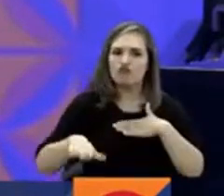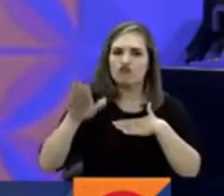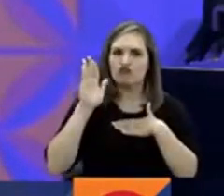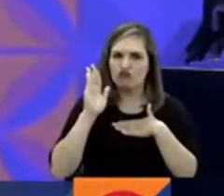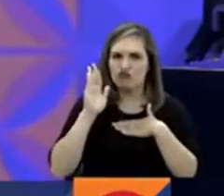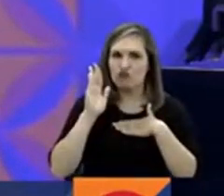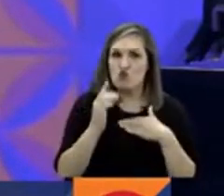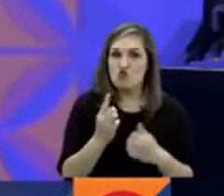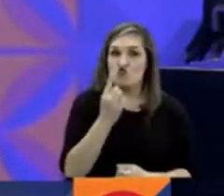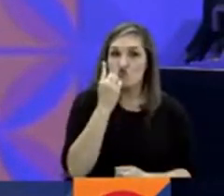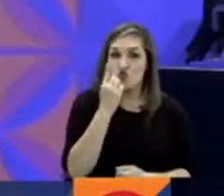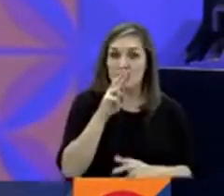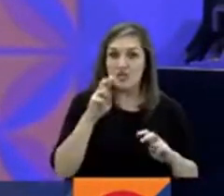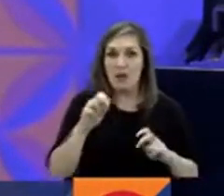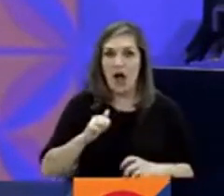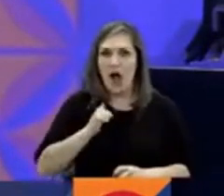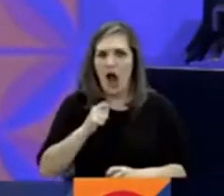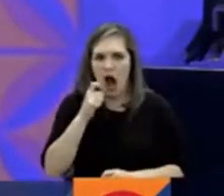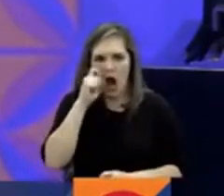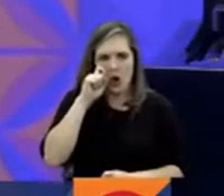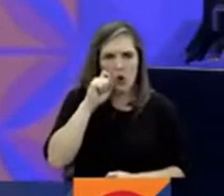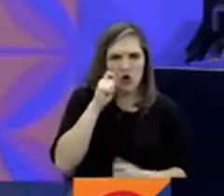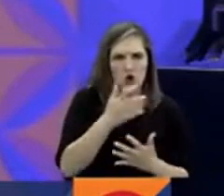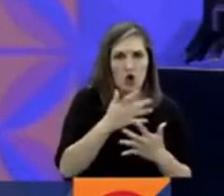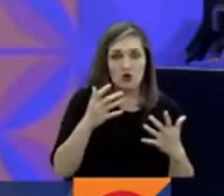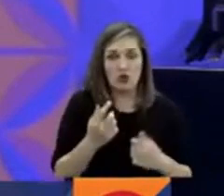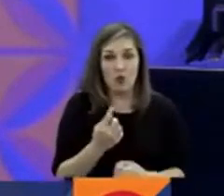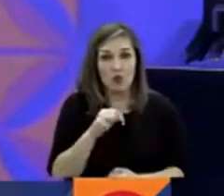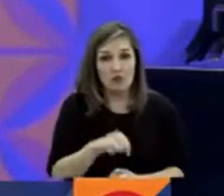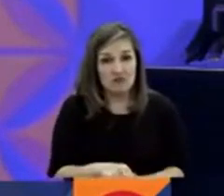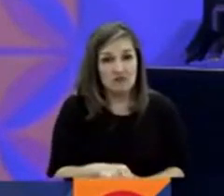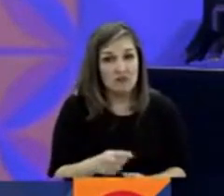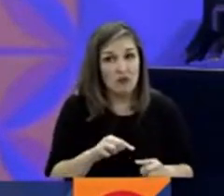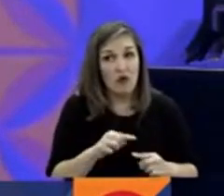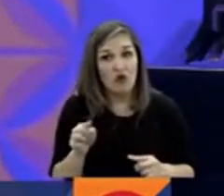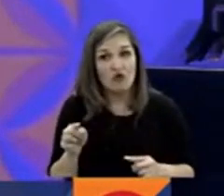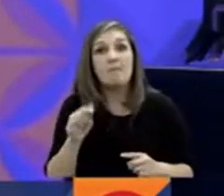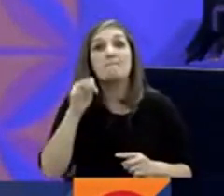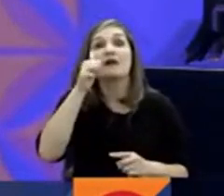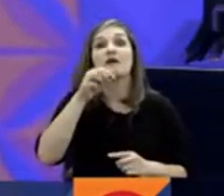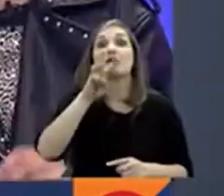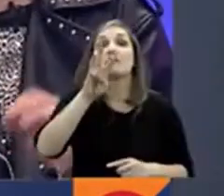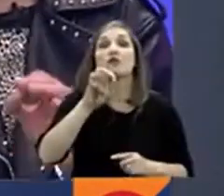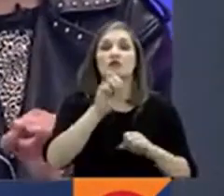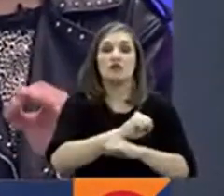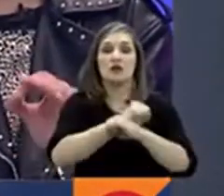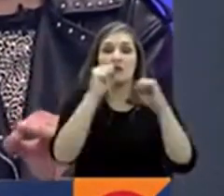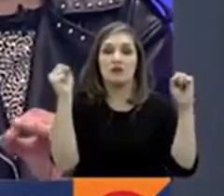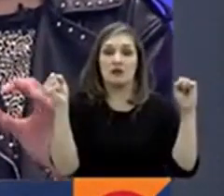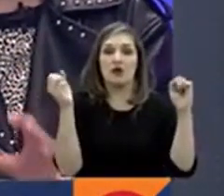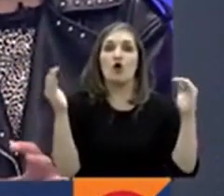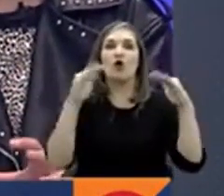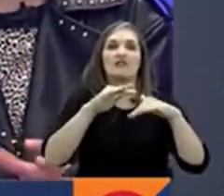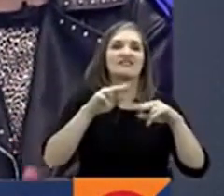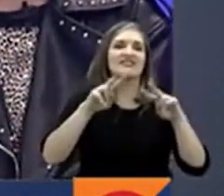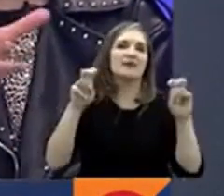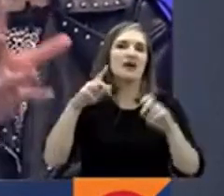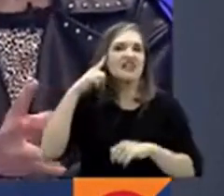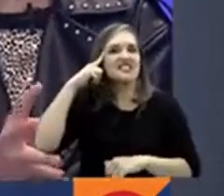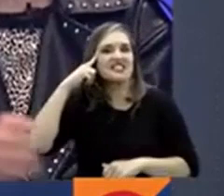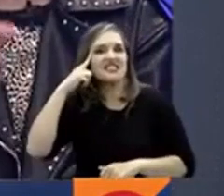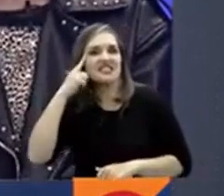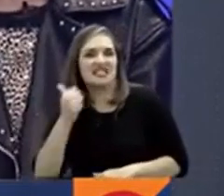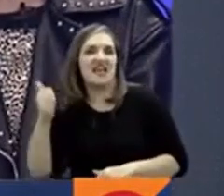uno de varios especiales que íbamos a hacer. Pero resulta que viene otro. Mañana a las 8 de la mañana, en Chévere Pensar en Voz Alta,